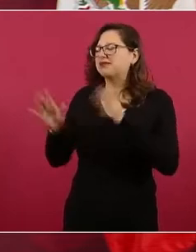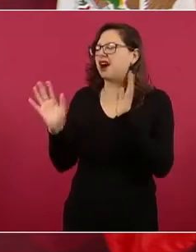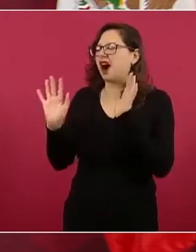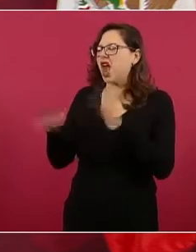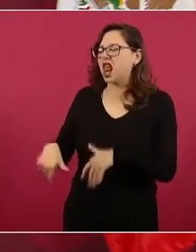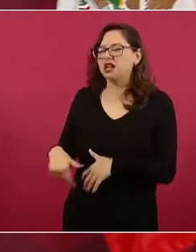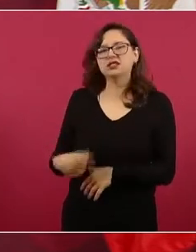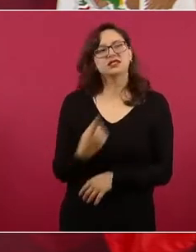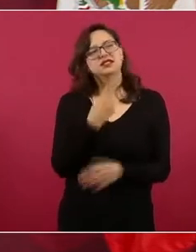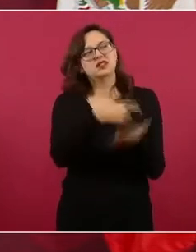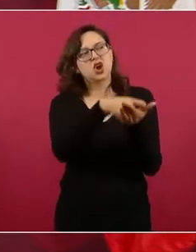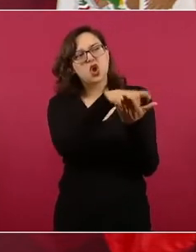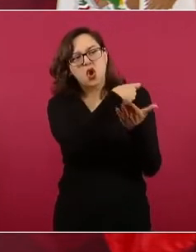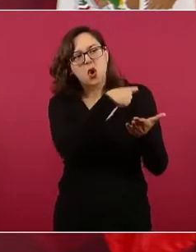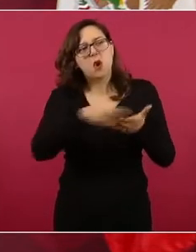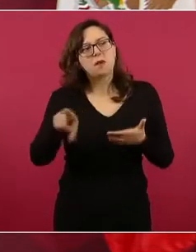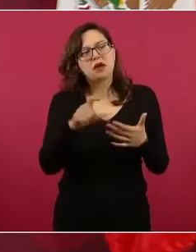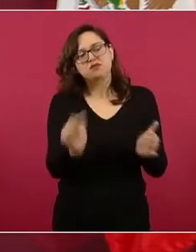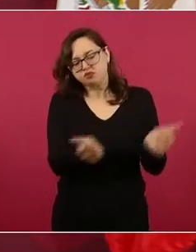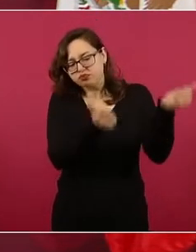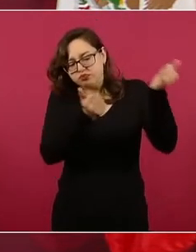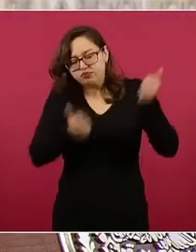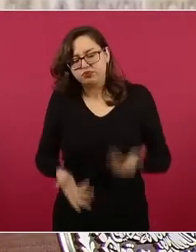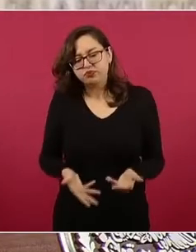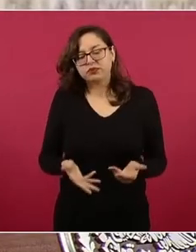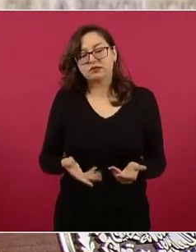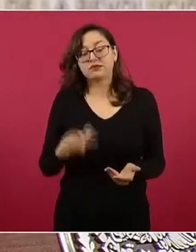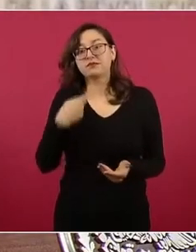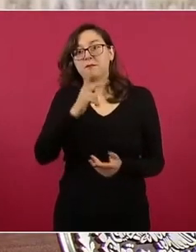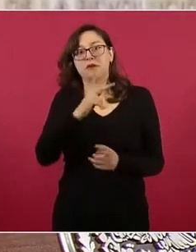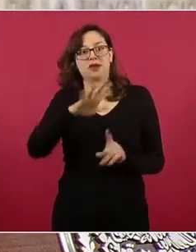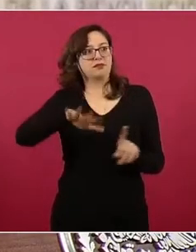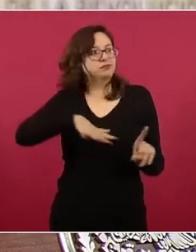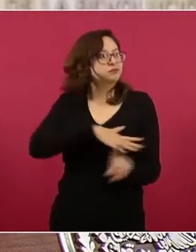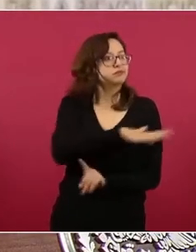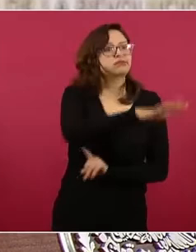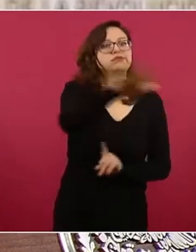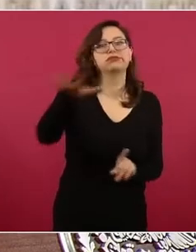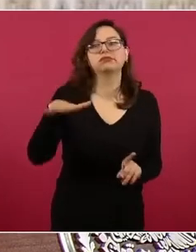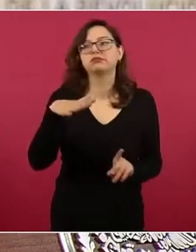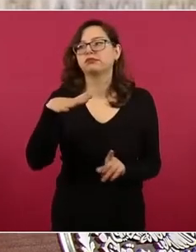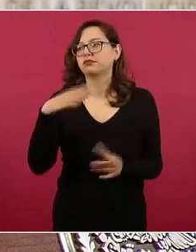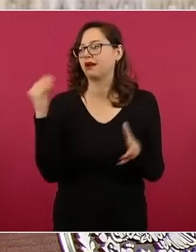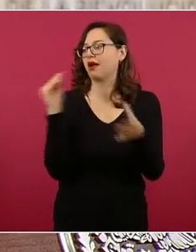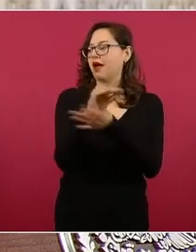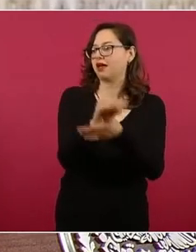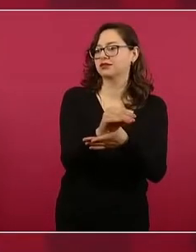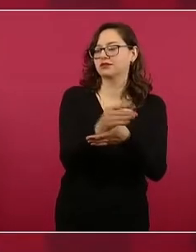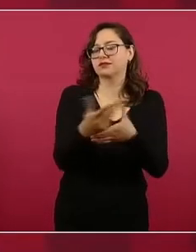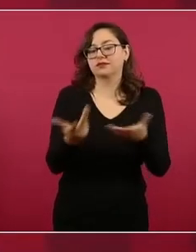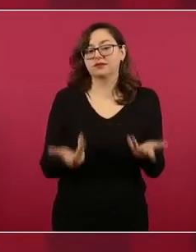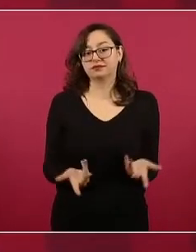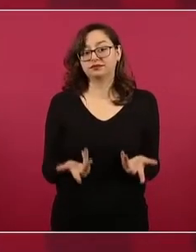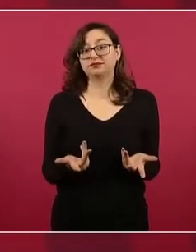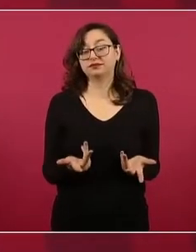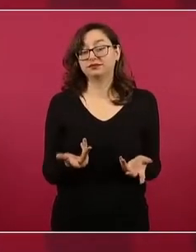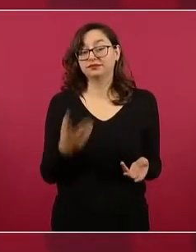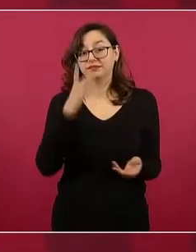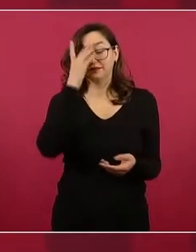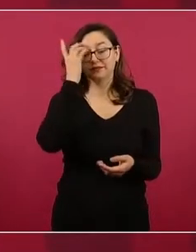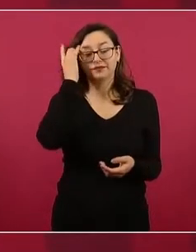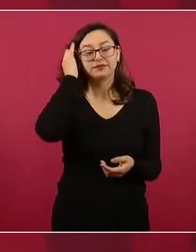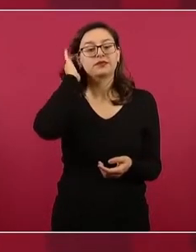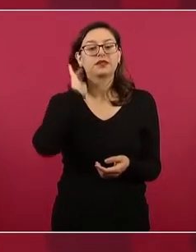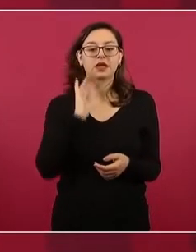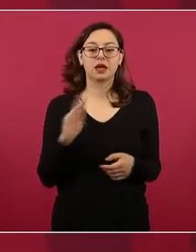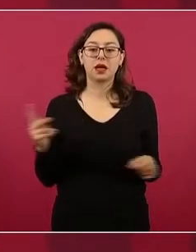otros factores. Por eso estuvo mal que durante mucho